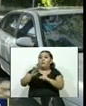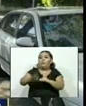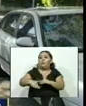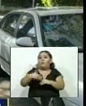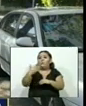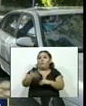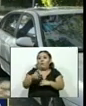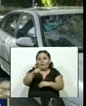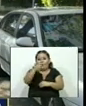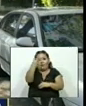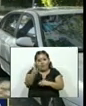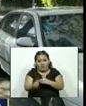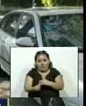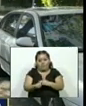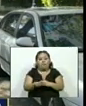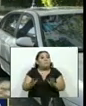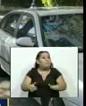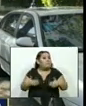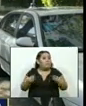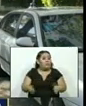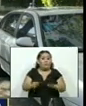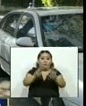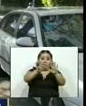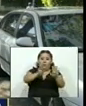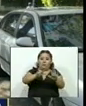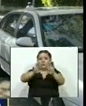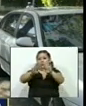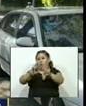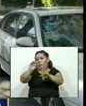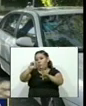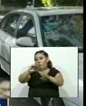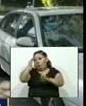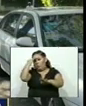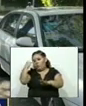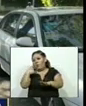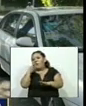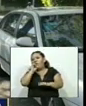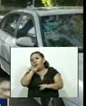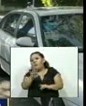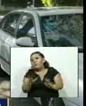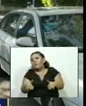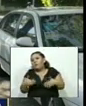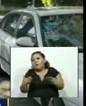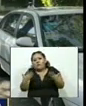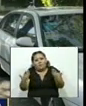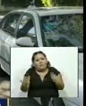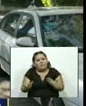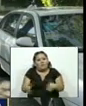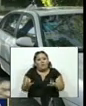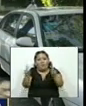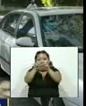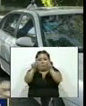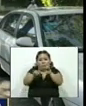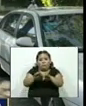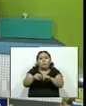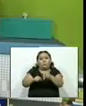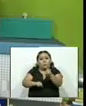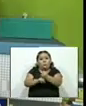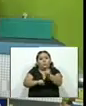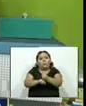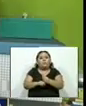de esta fecha de hecho el 78% de las mujeres aseguró haber realizado ciberactivismo